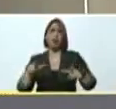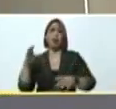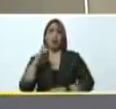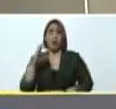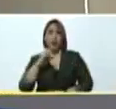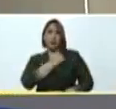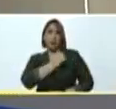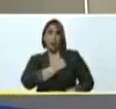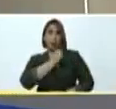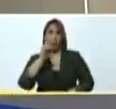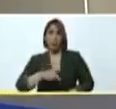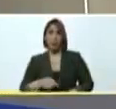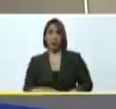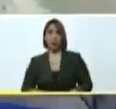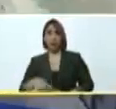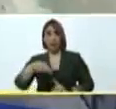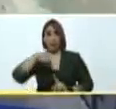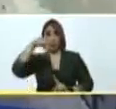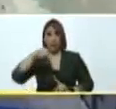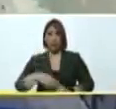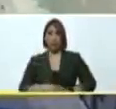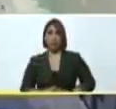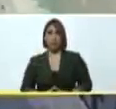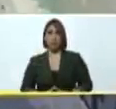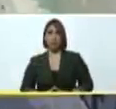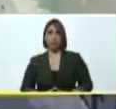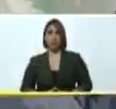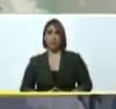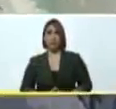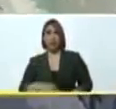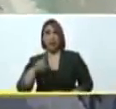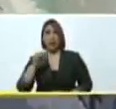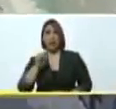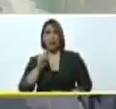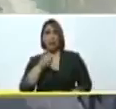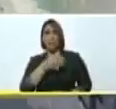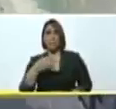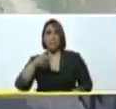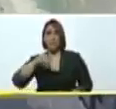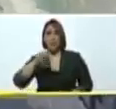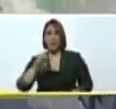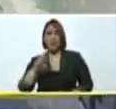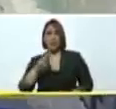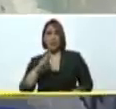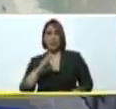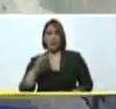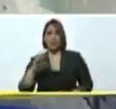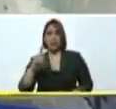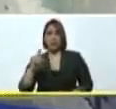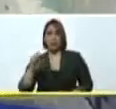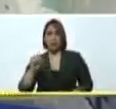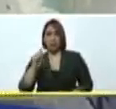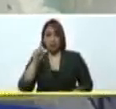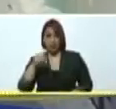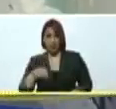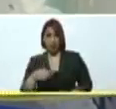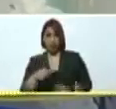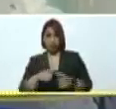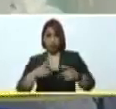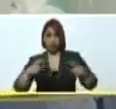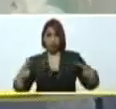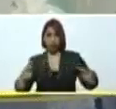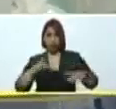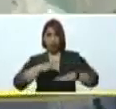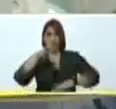Chacao Altamira las Mercedes es un amplio sector de la población pero además por ser un centro de alta